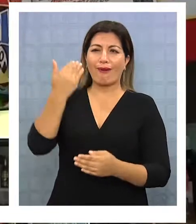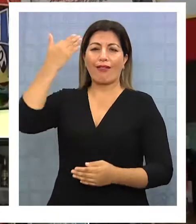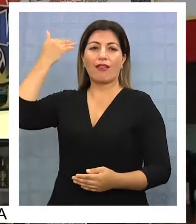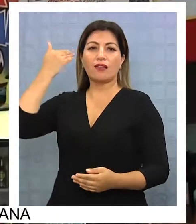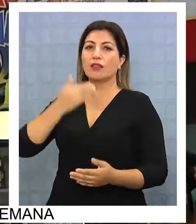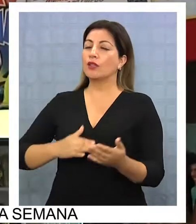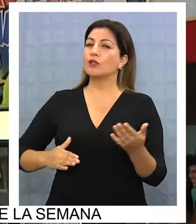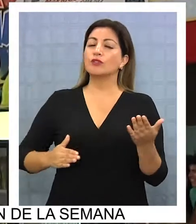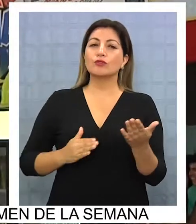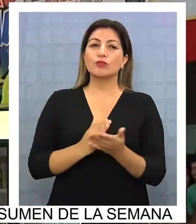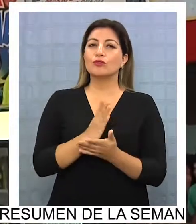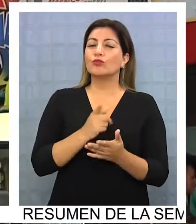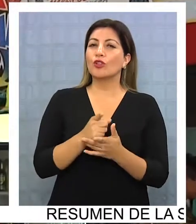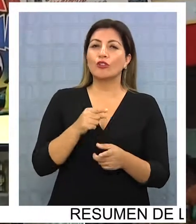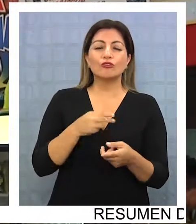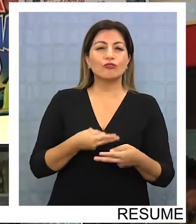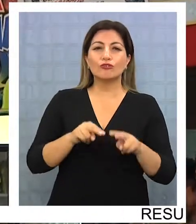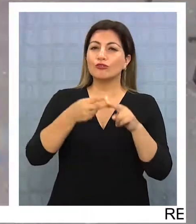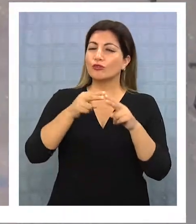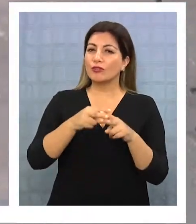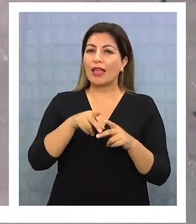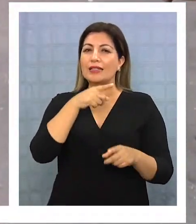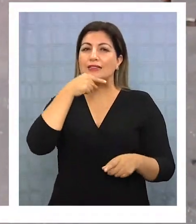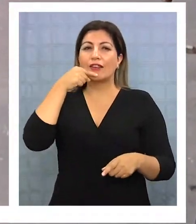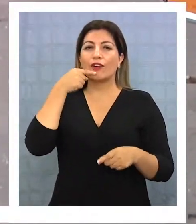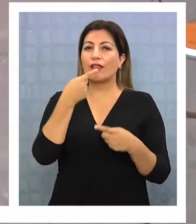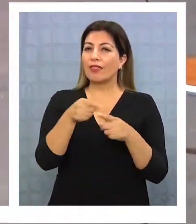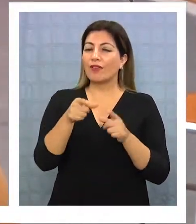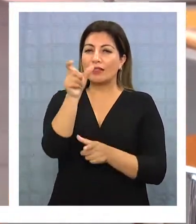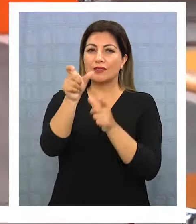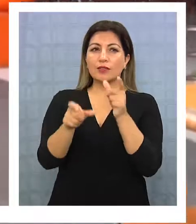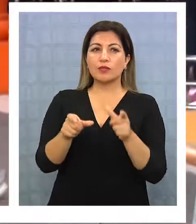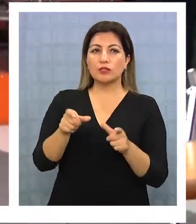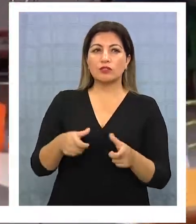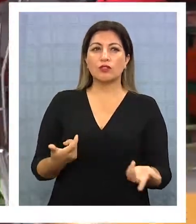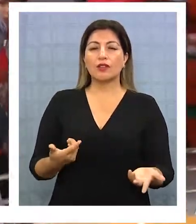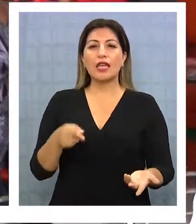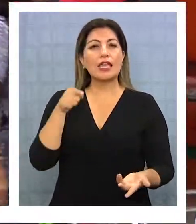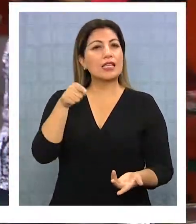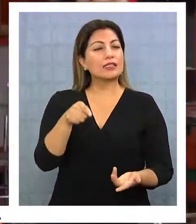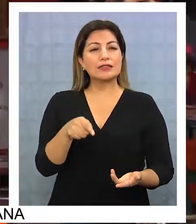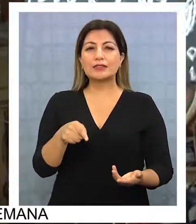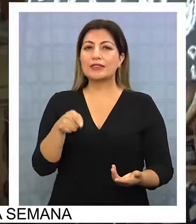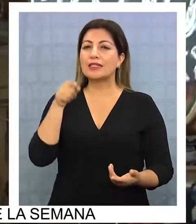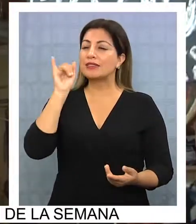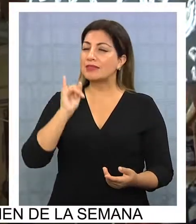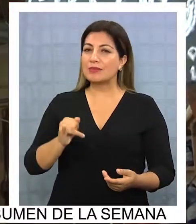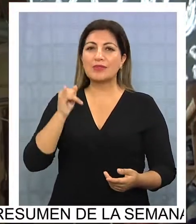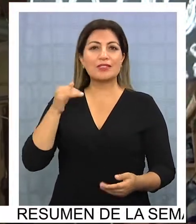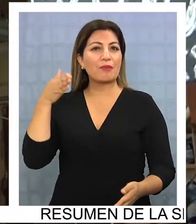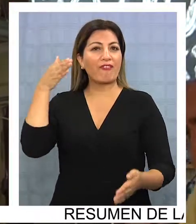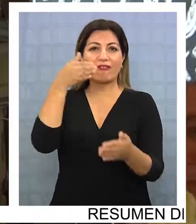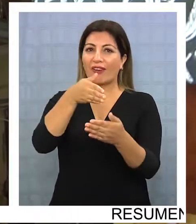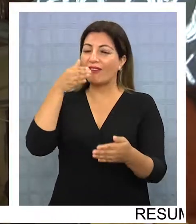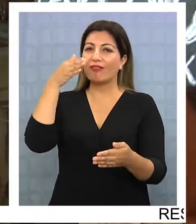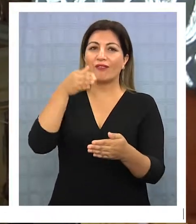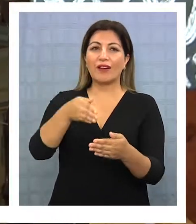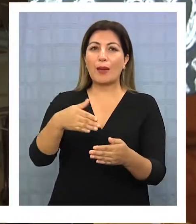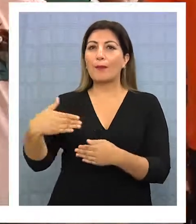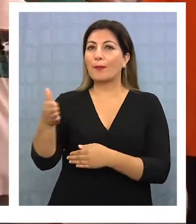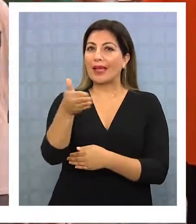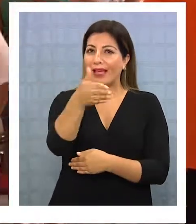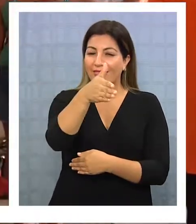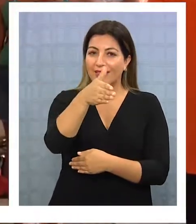han confluido países, sabores y particulares personajes. Sin duda, uno de los pasajes icónicos de este lugar es su